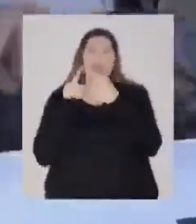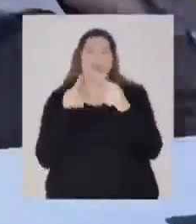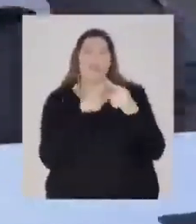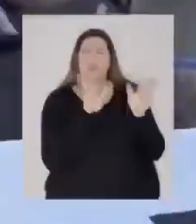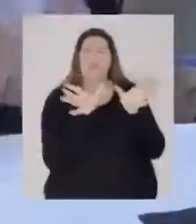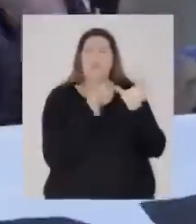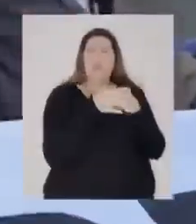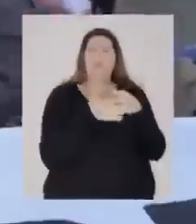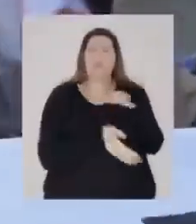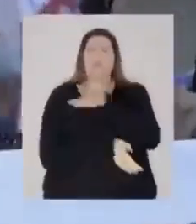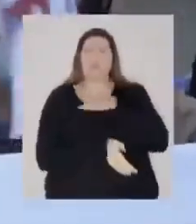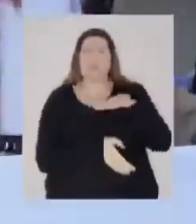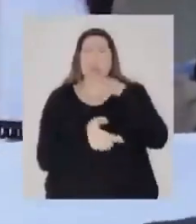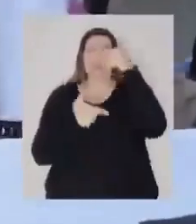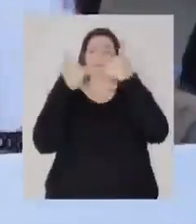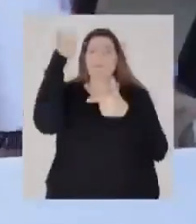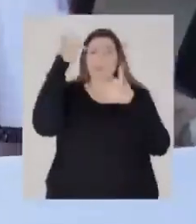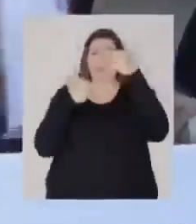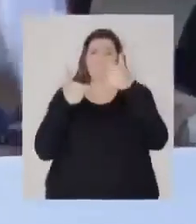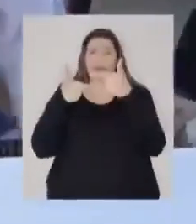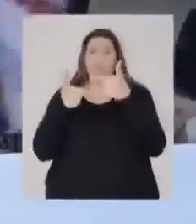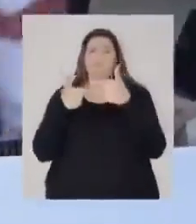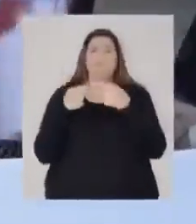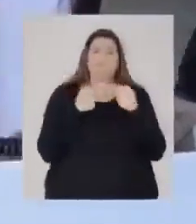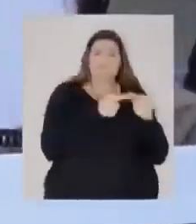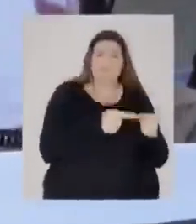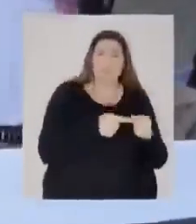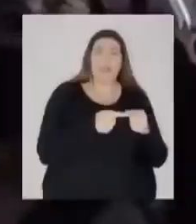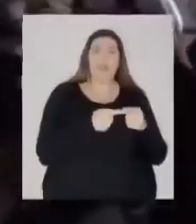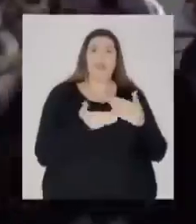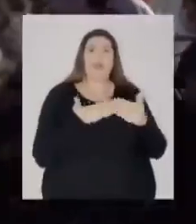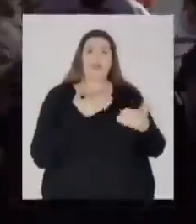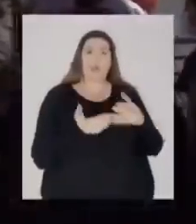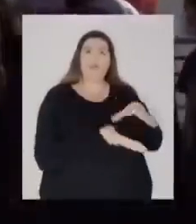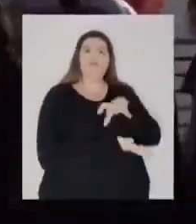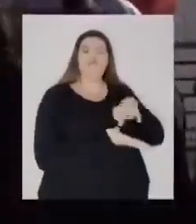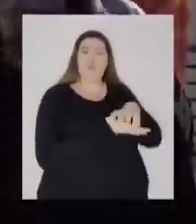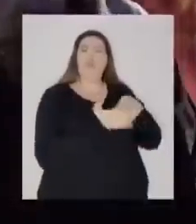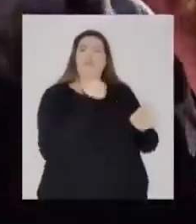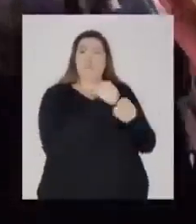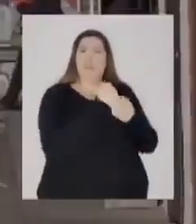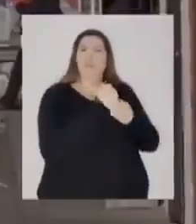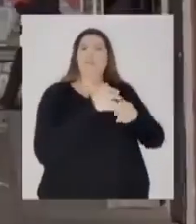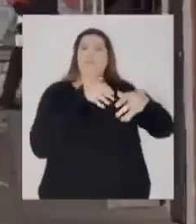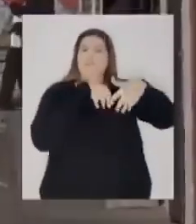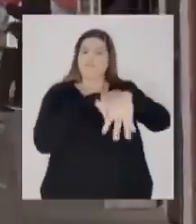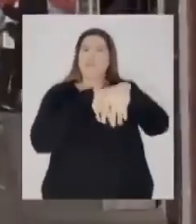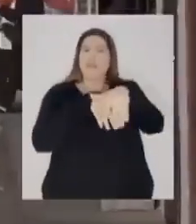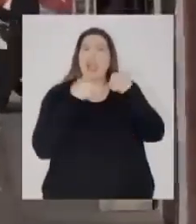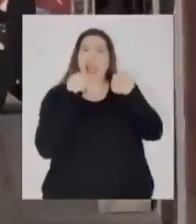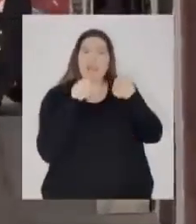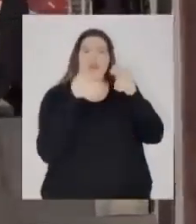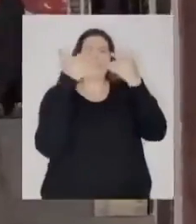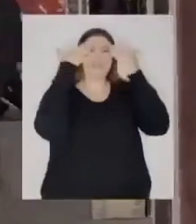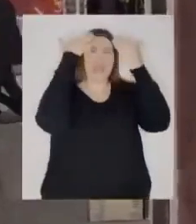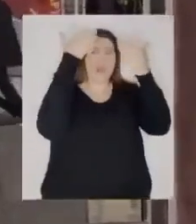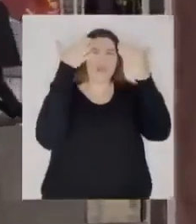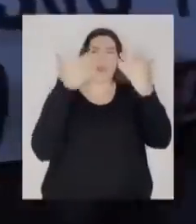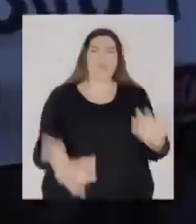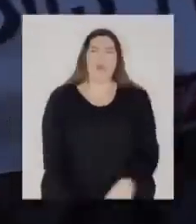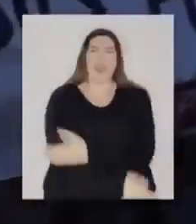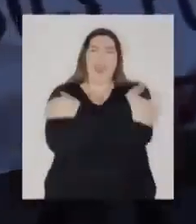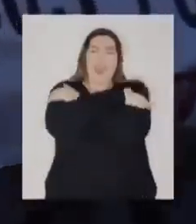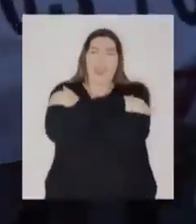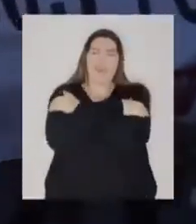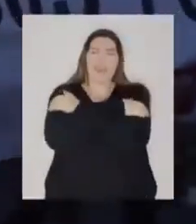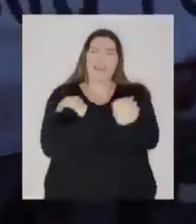organizaciones sociales, políticas. Pero desde el pueblo de los trabajadores marchando. A ellos los saludamos y nos encontramos un abrazo